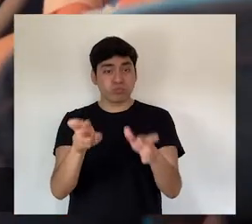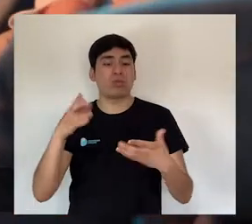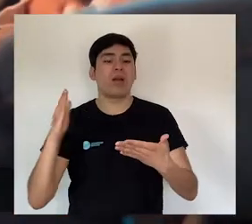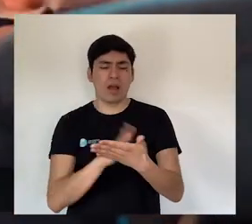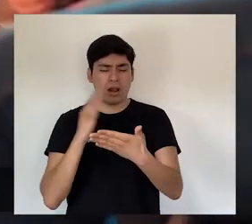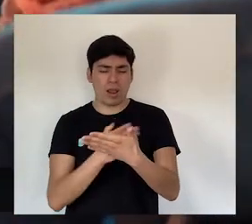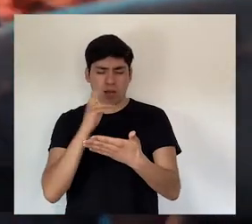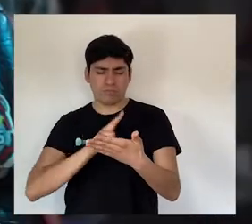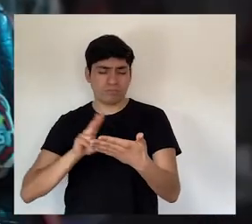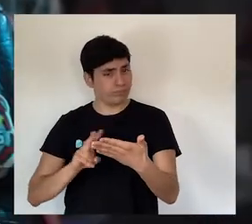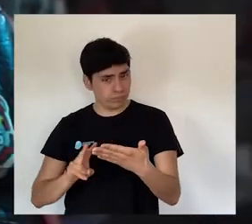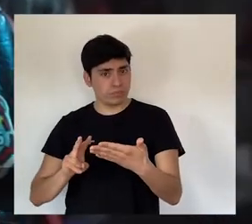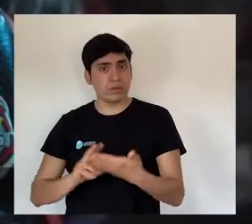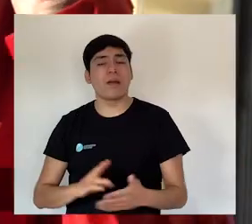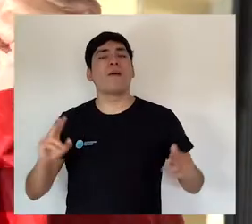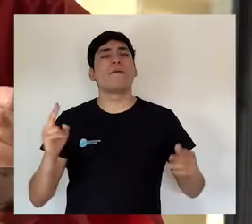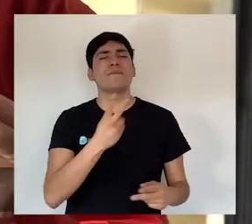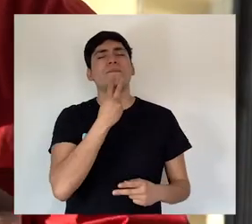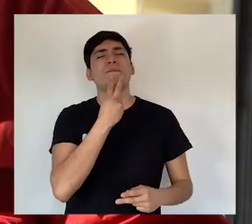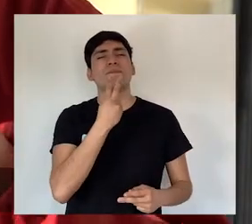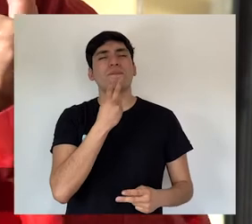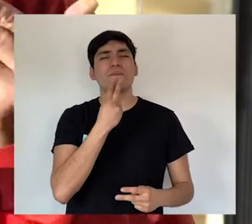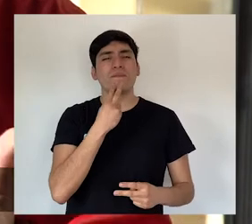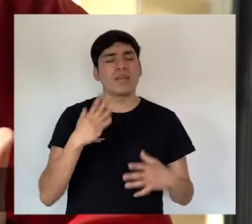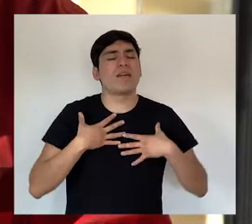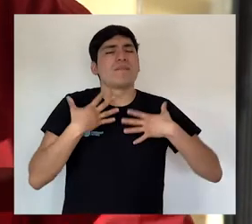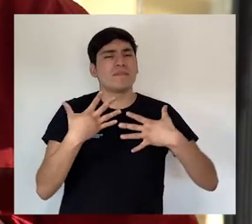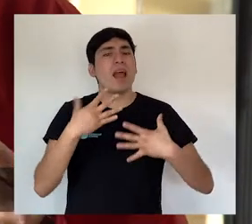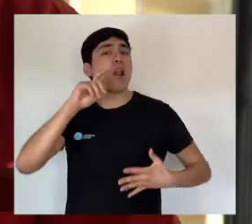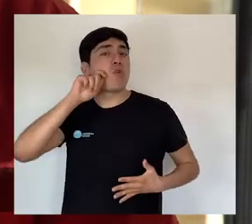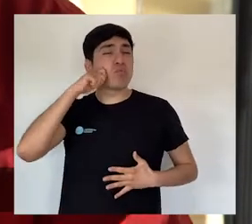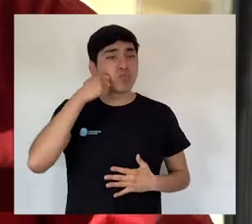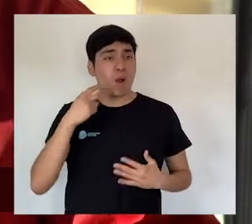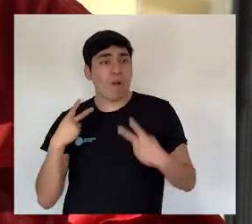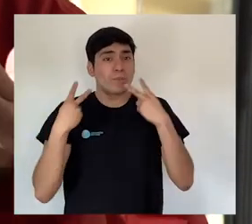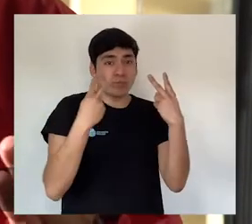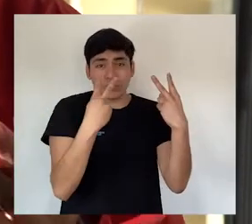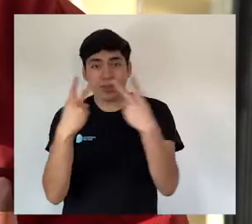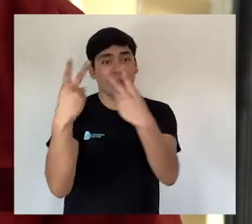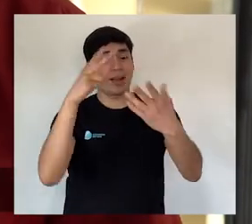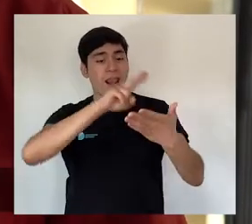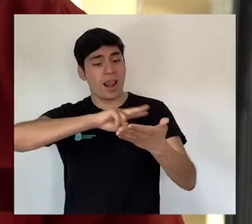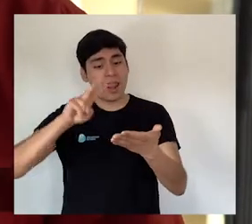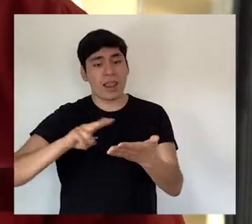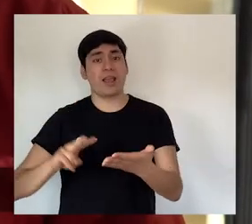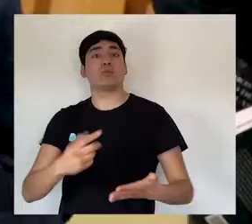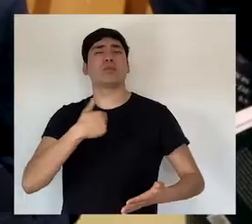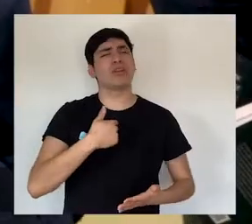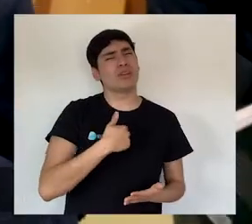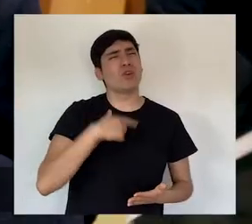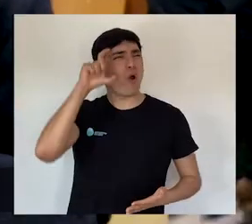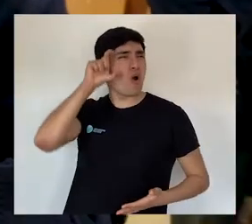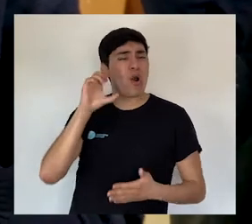oportunidad a los libros. Vivencien en carne propia lo que significa viajar a través de la lectura.